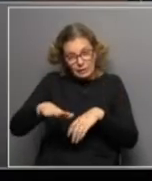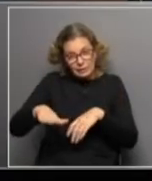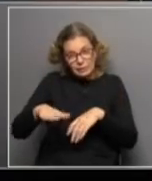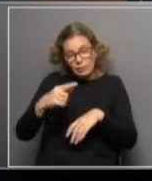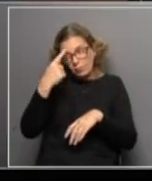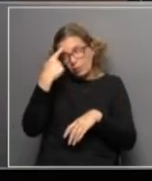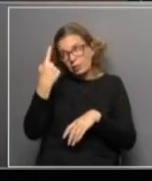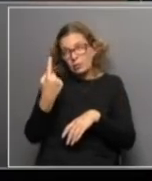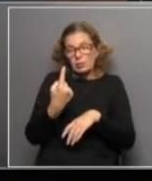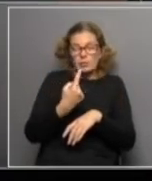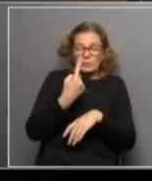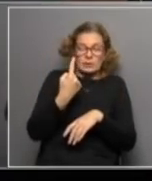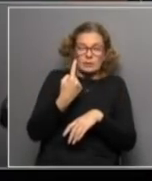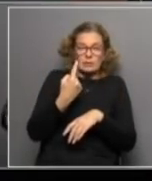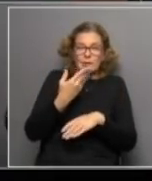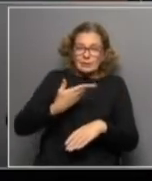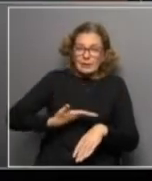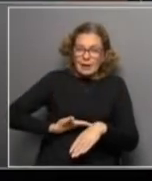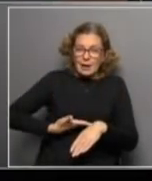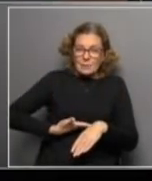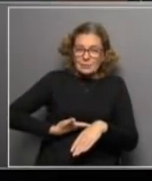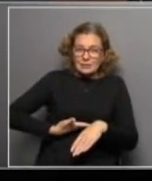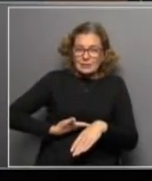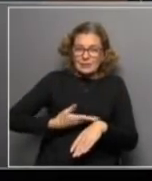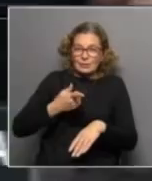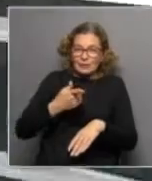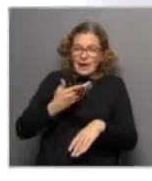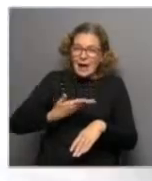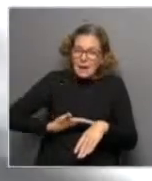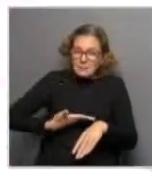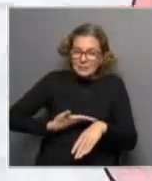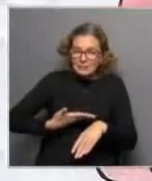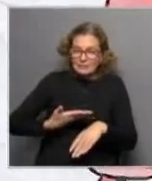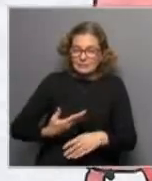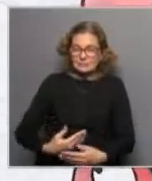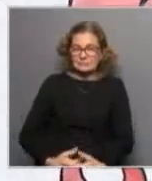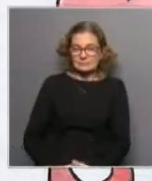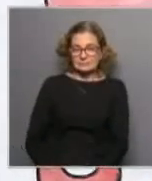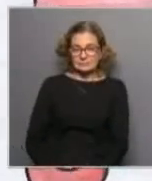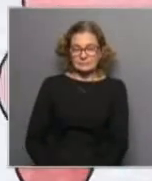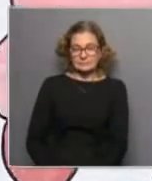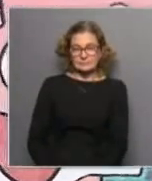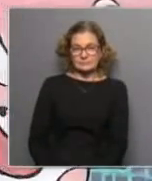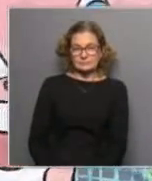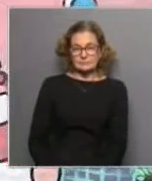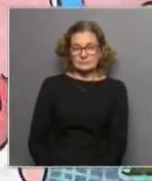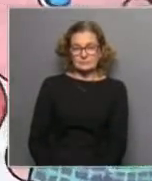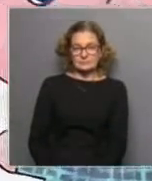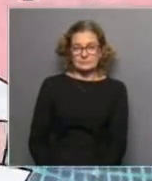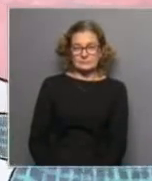mareos y lo que tenían era hambre. Lo que tenían era hambre. No entendemos que la